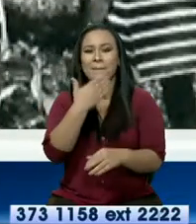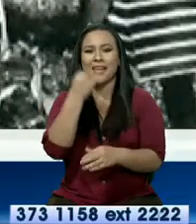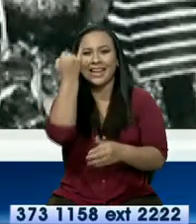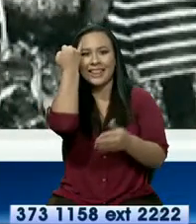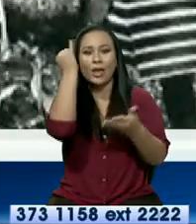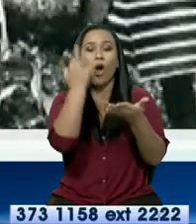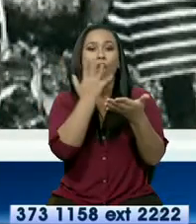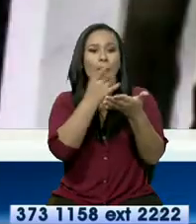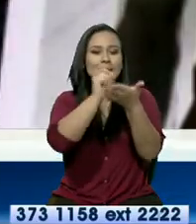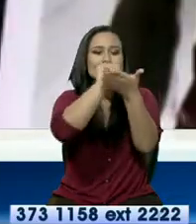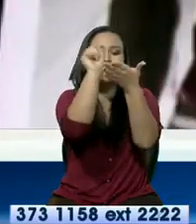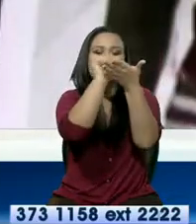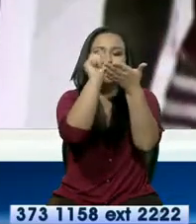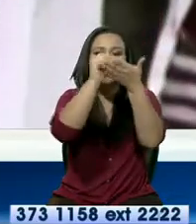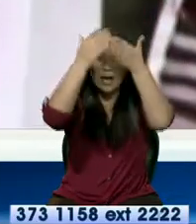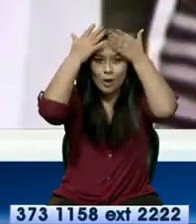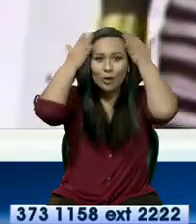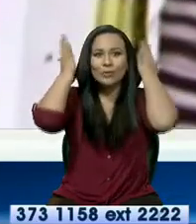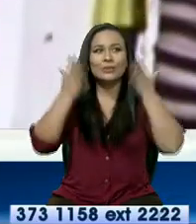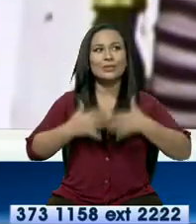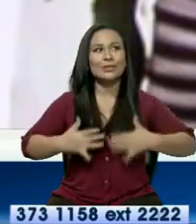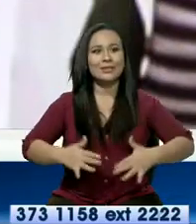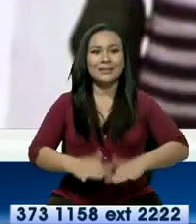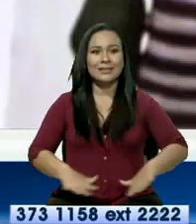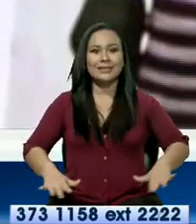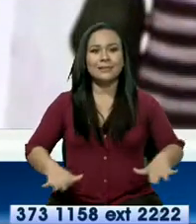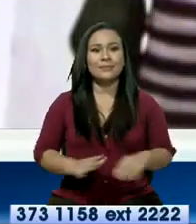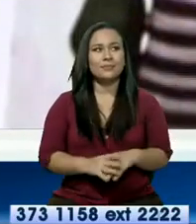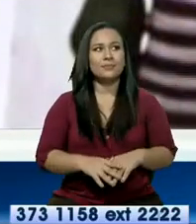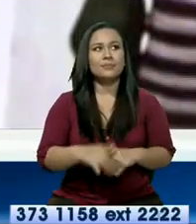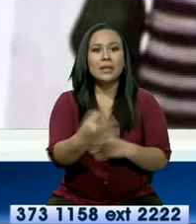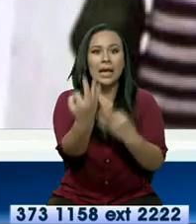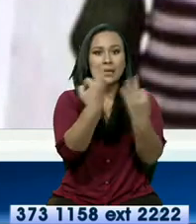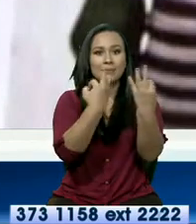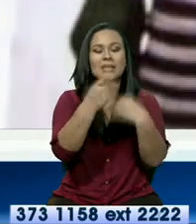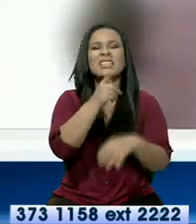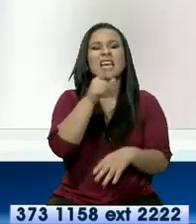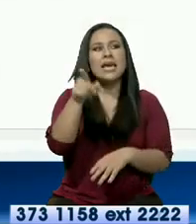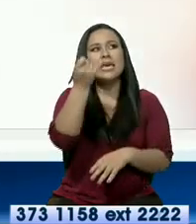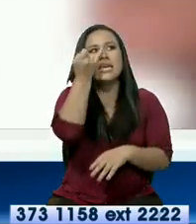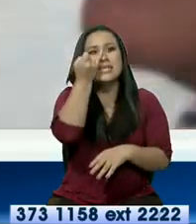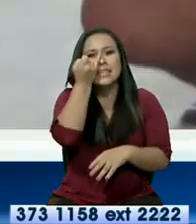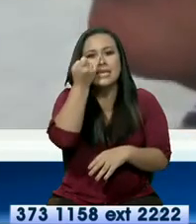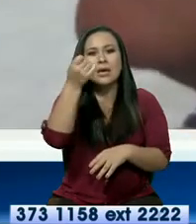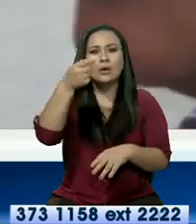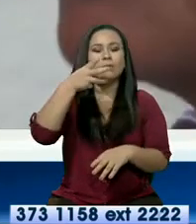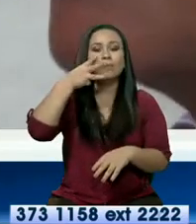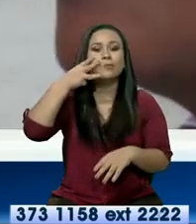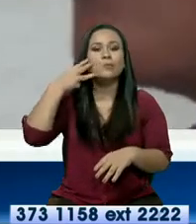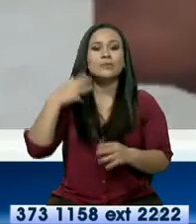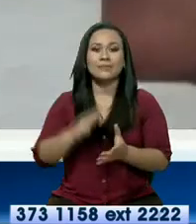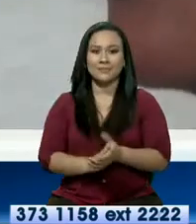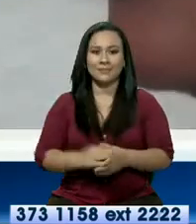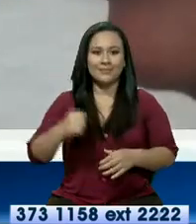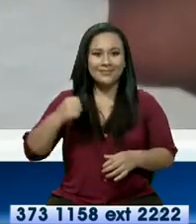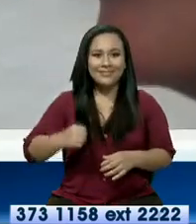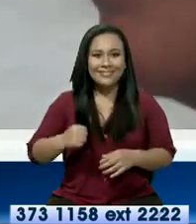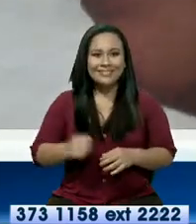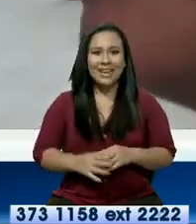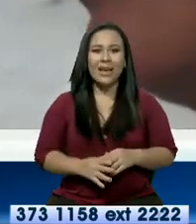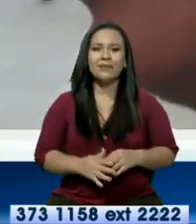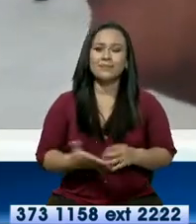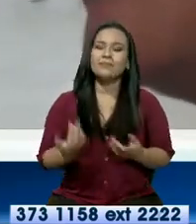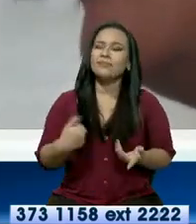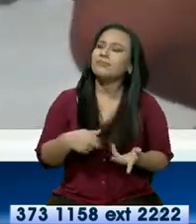cabellera y hasta prendas de vestir de los que en esa época eran llamados indios colorados. Hacíamos nosotros los colores,